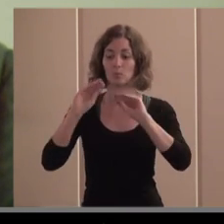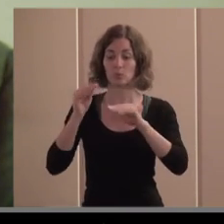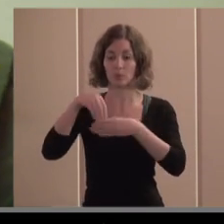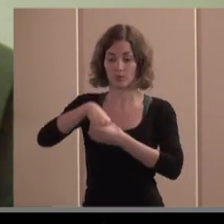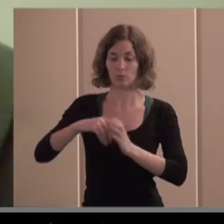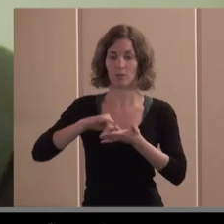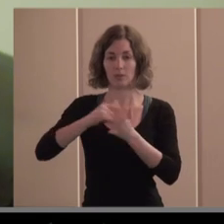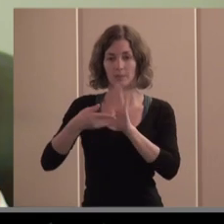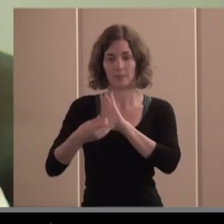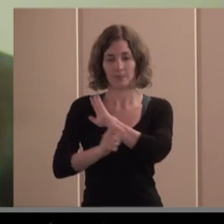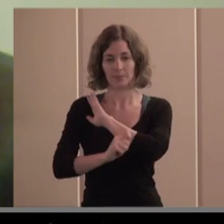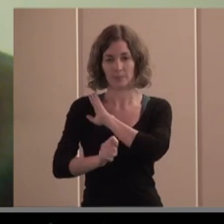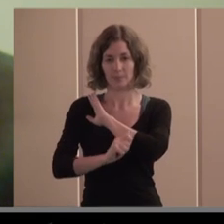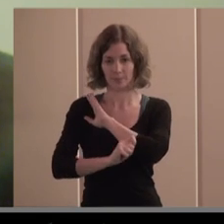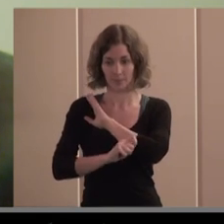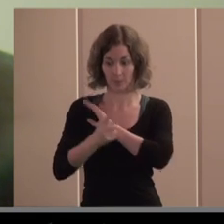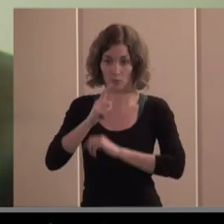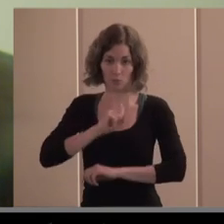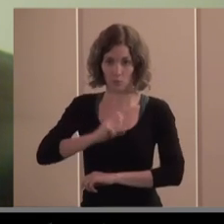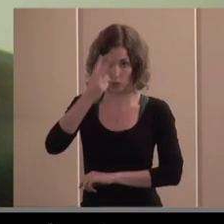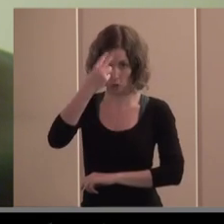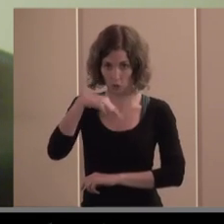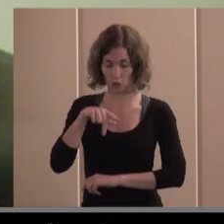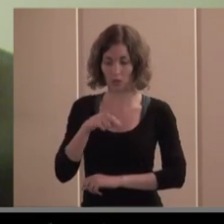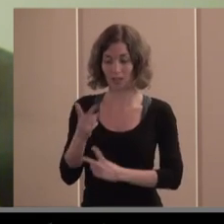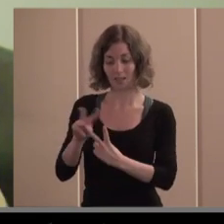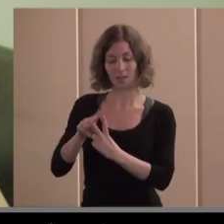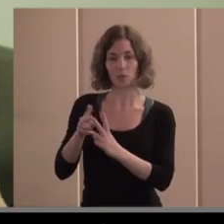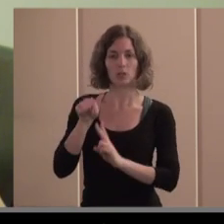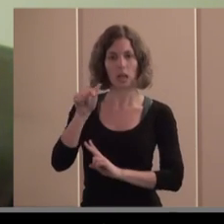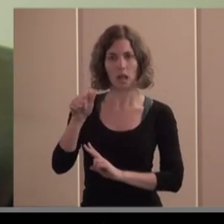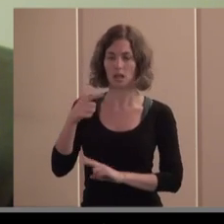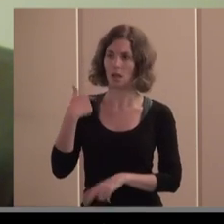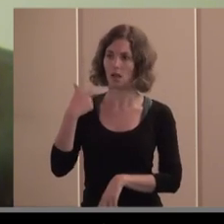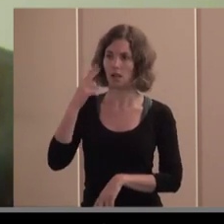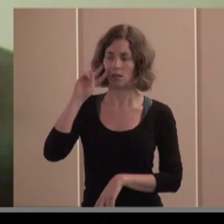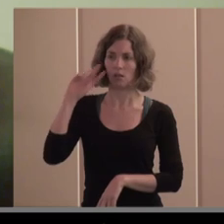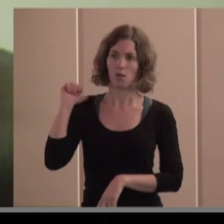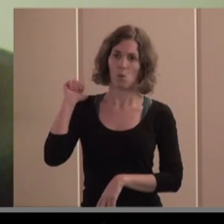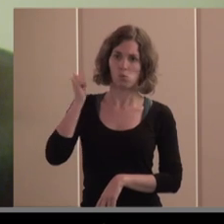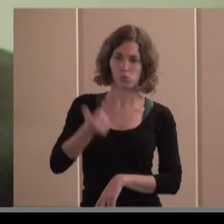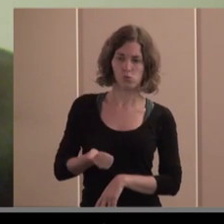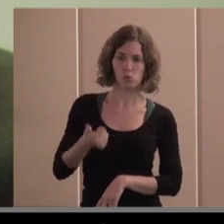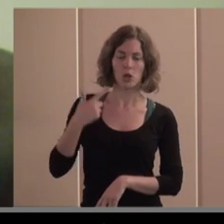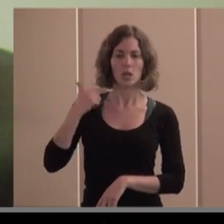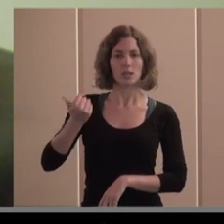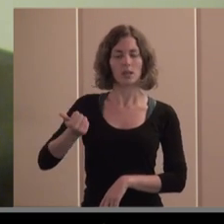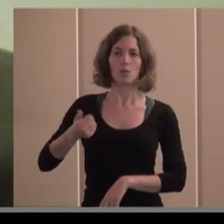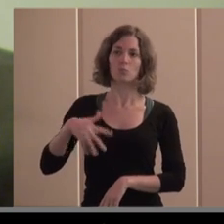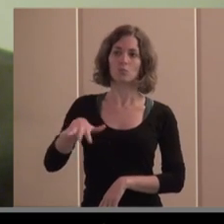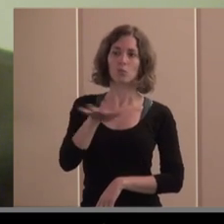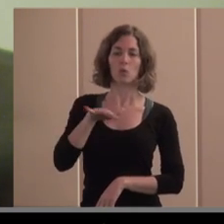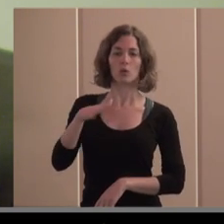planes estratégicos de la Fundación pues tiene una atalaya privilegiada desde la que analizar